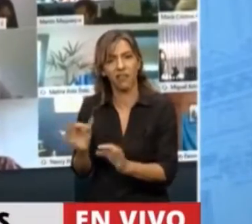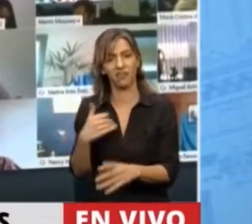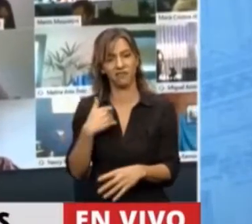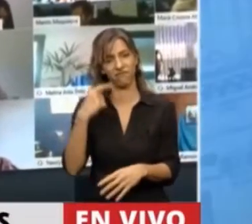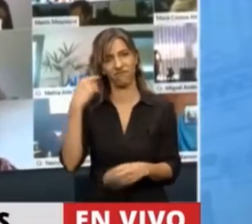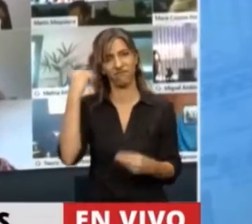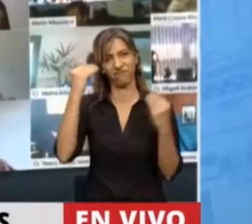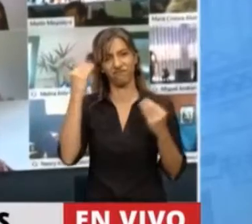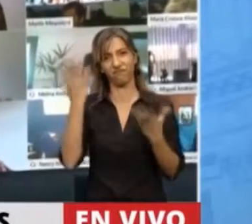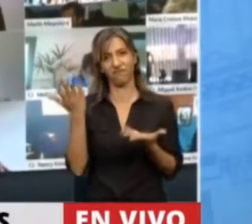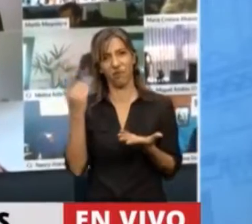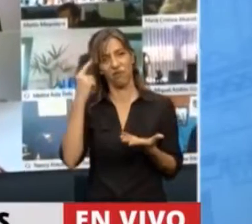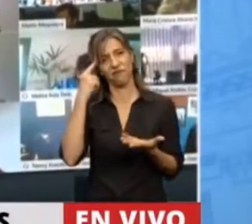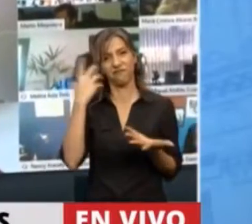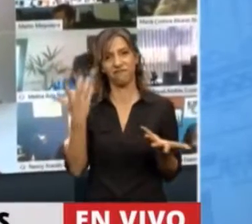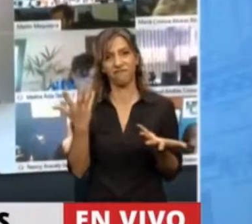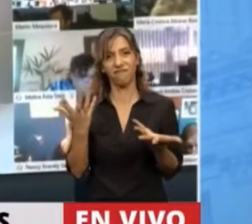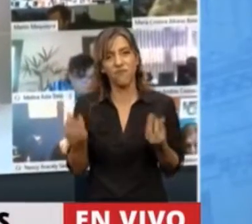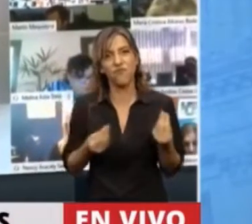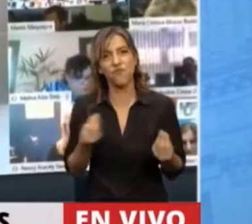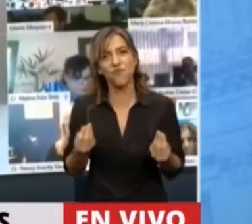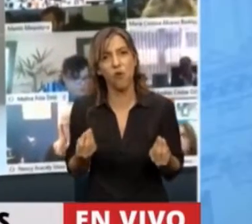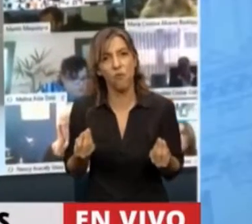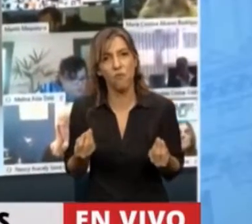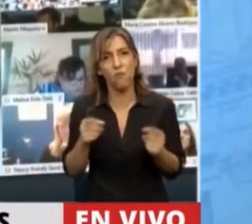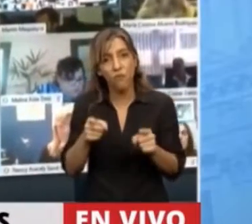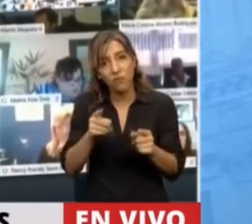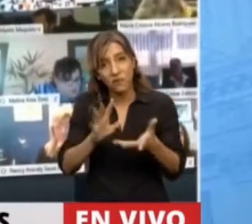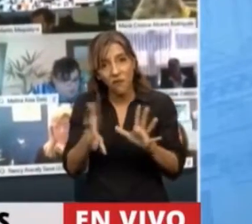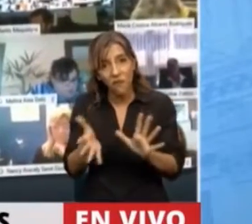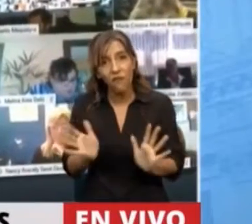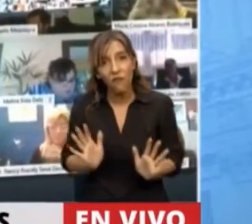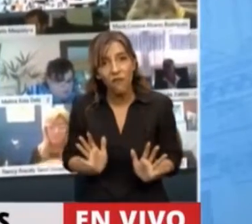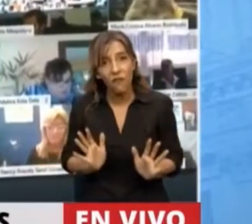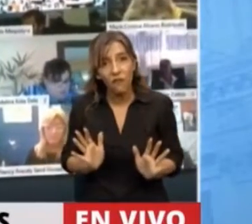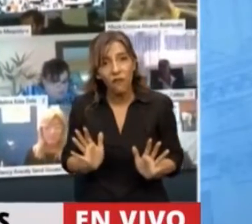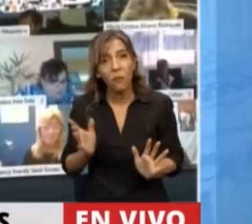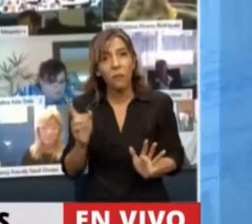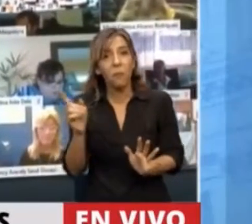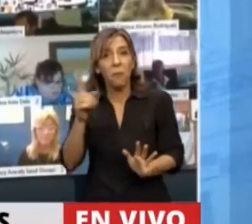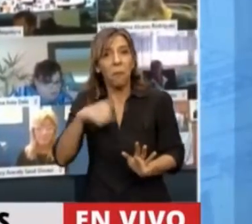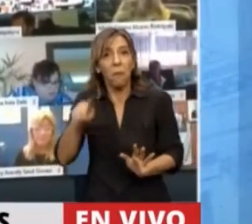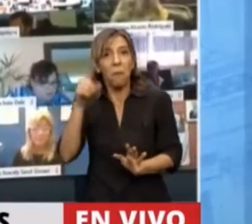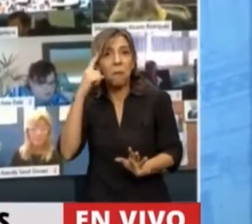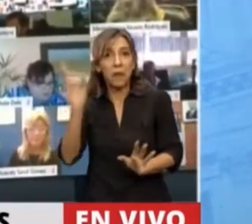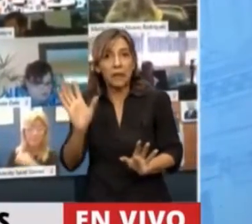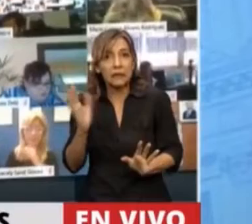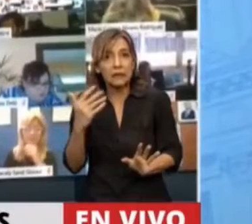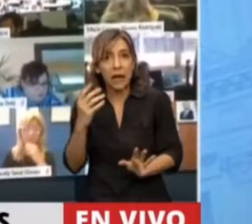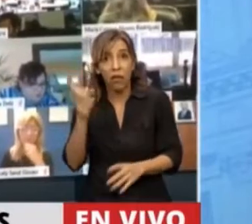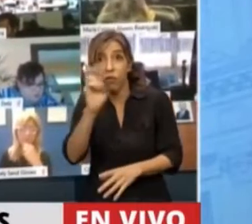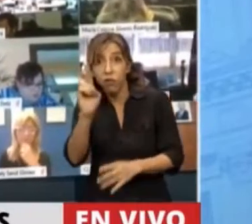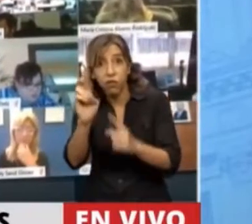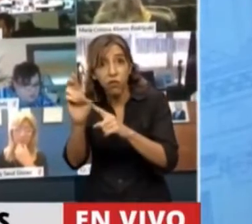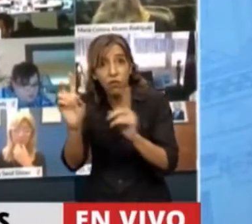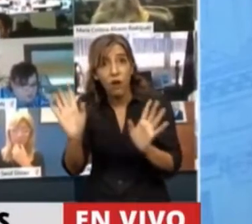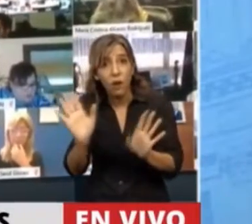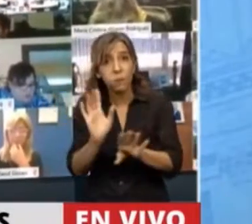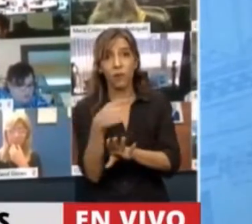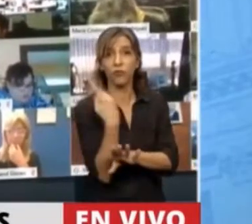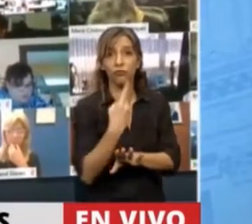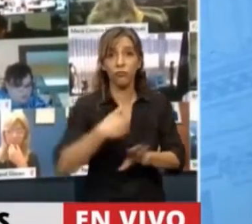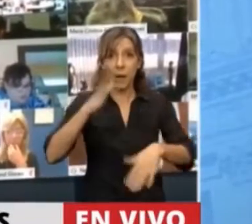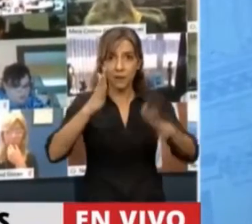Y eso, fíjese, Presidente, han dejado la soberanía monetaria, esa convicción de la